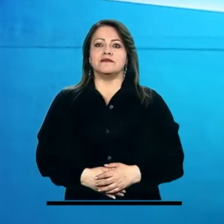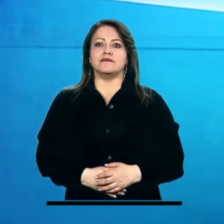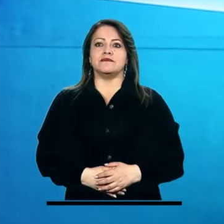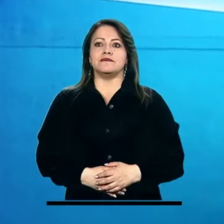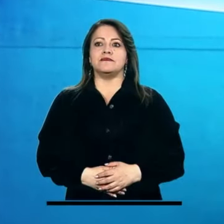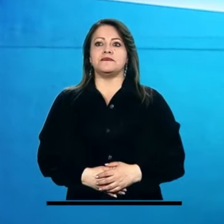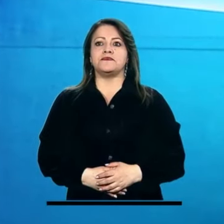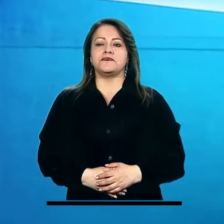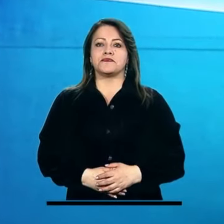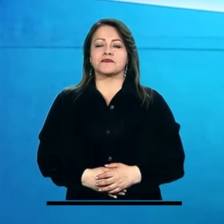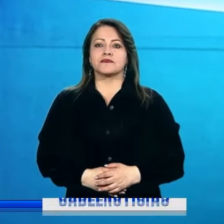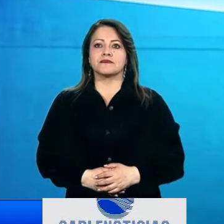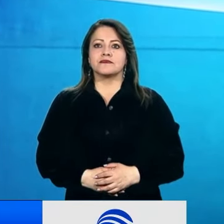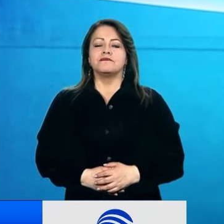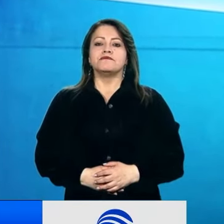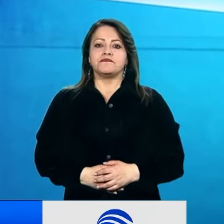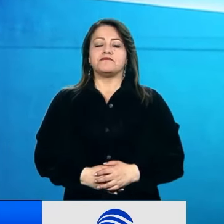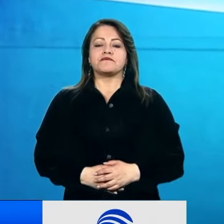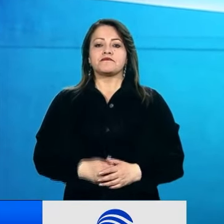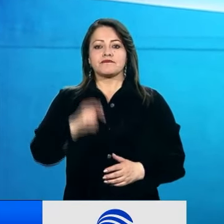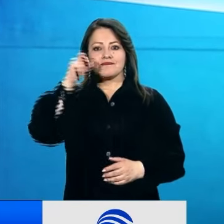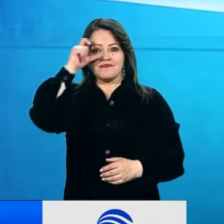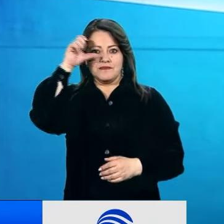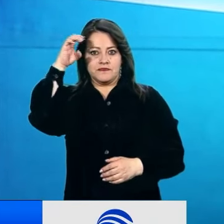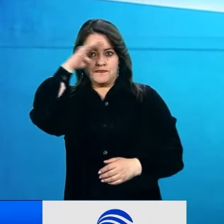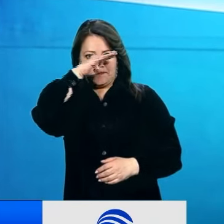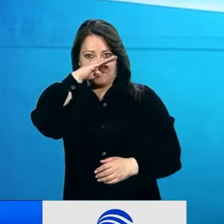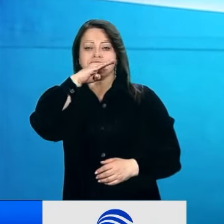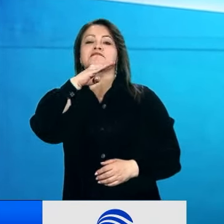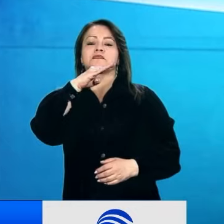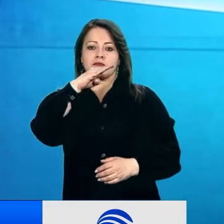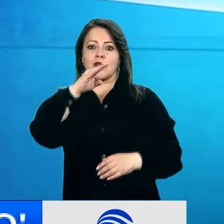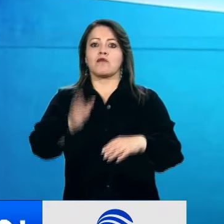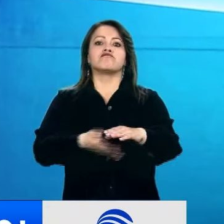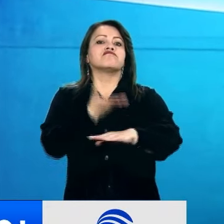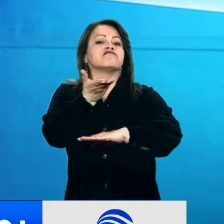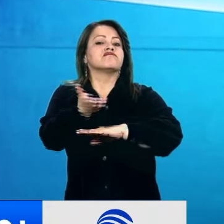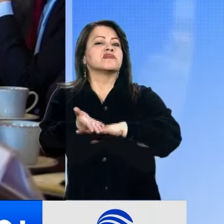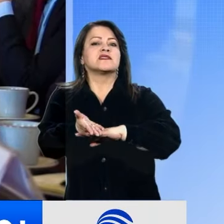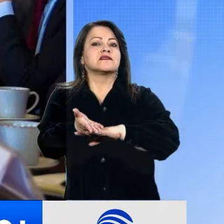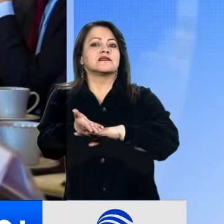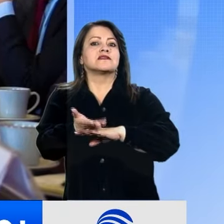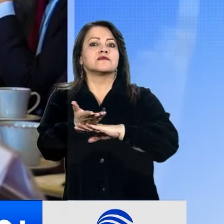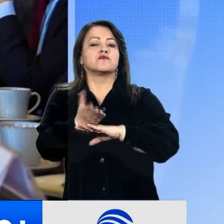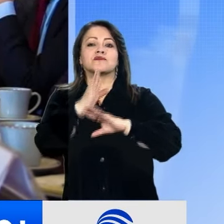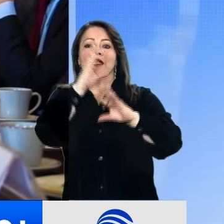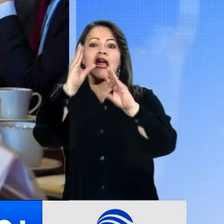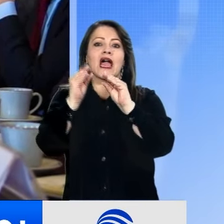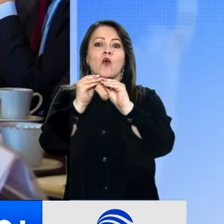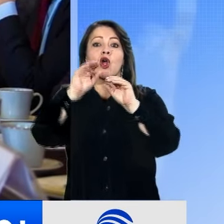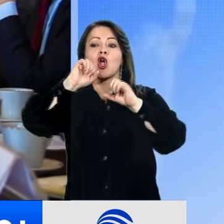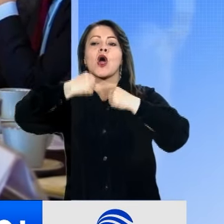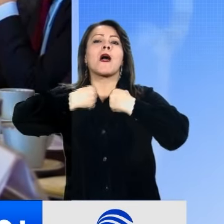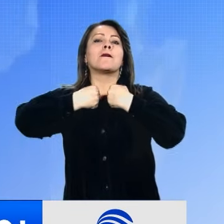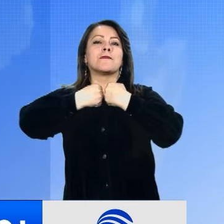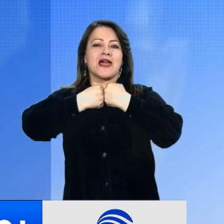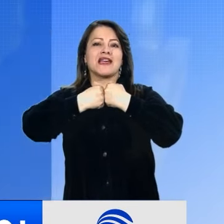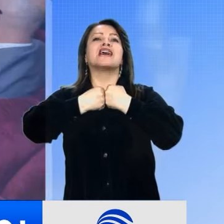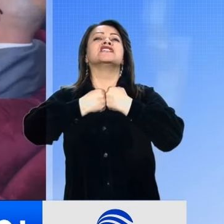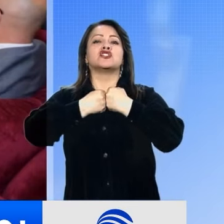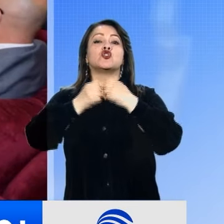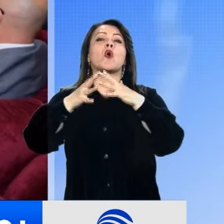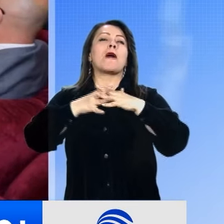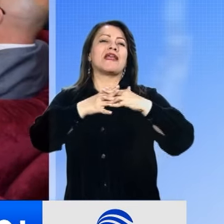Pues mire, efectivamente, el jefe de Estado, Gustavo Petro, propuso lograr un acuerdo, un pacto americano,